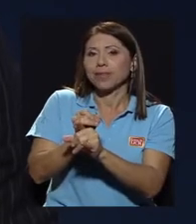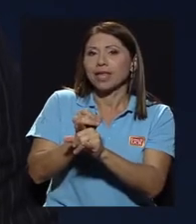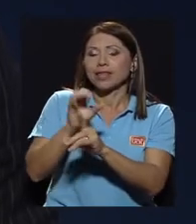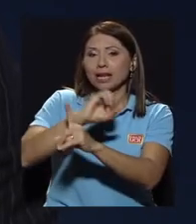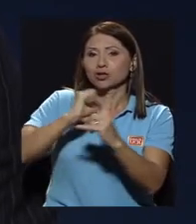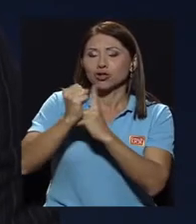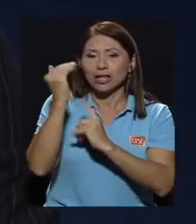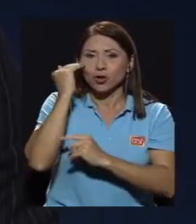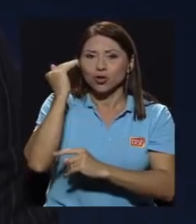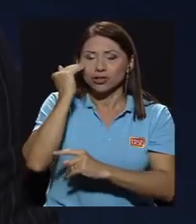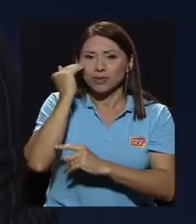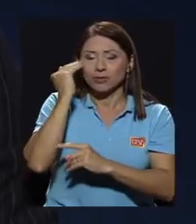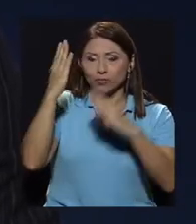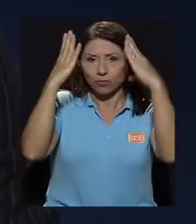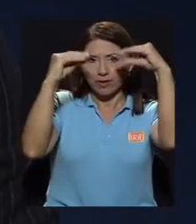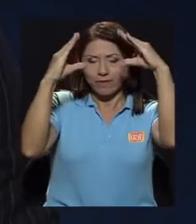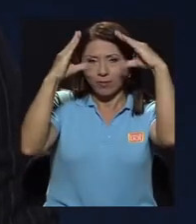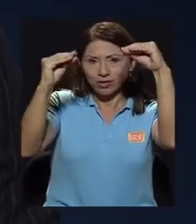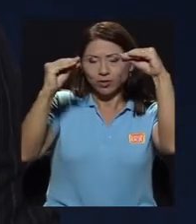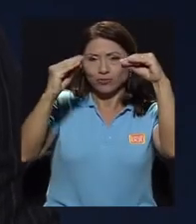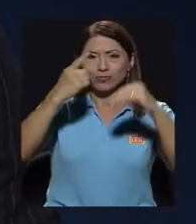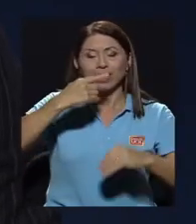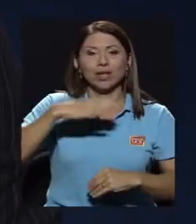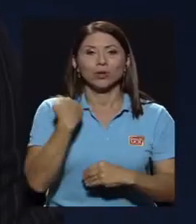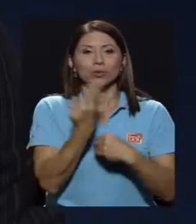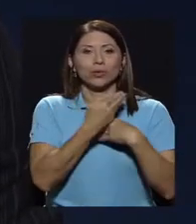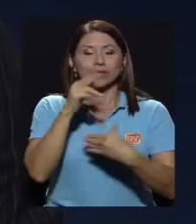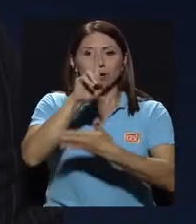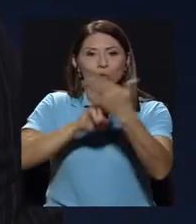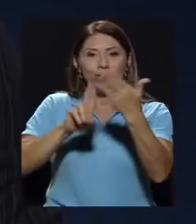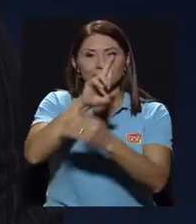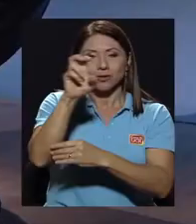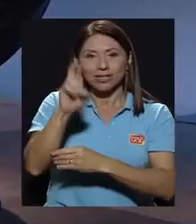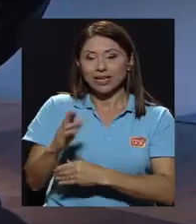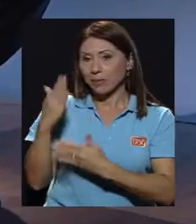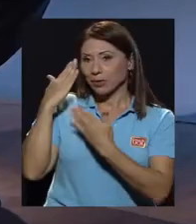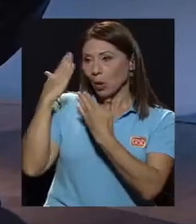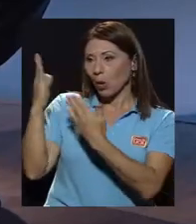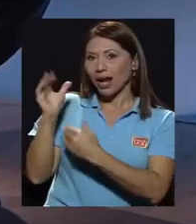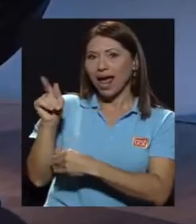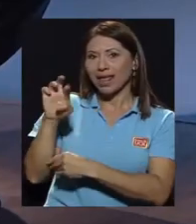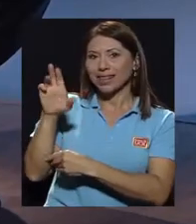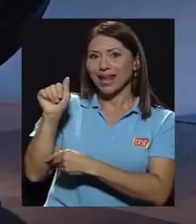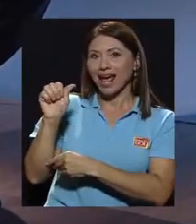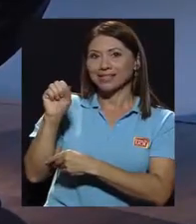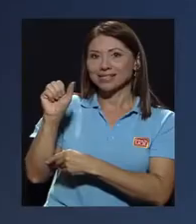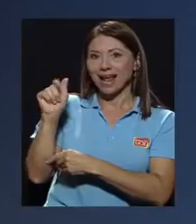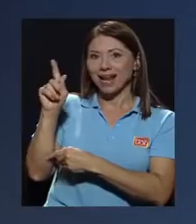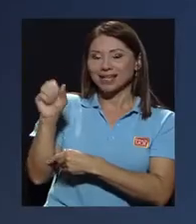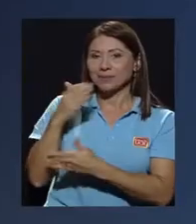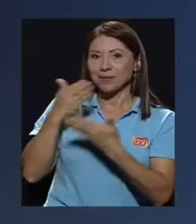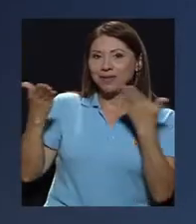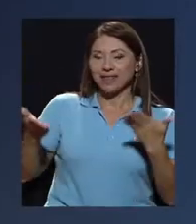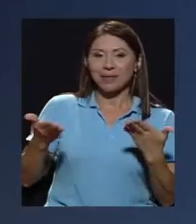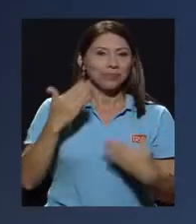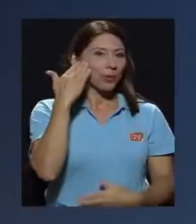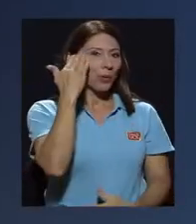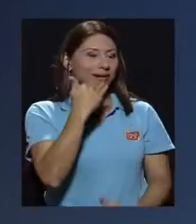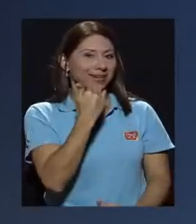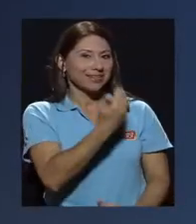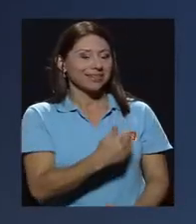la Sociedad del Conocimiento y de la Información en nuestra Universidad de Costa Rica. Hola, Andrea Salas, bienvenida. Hola, gracias, don Manuel.